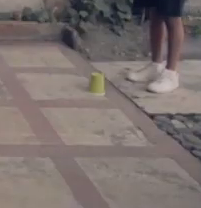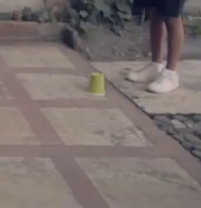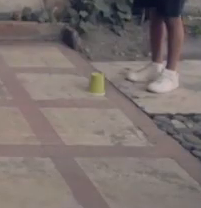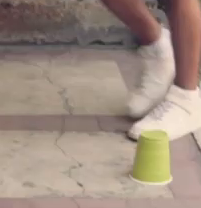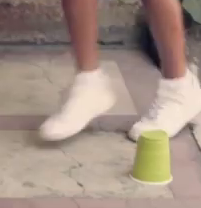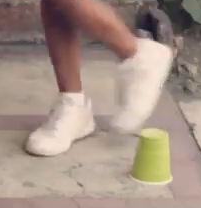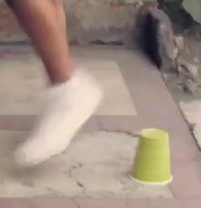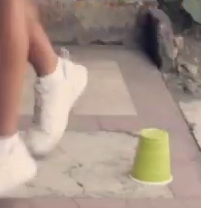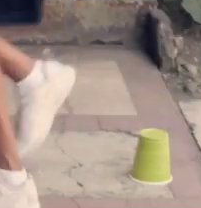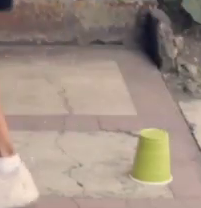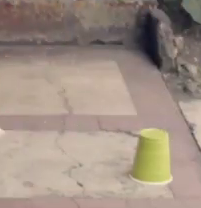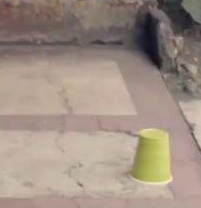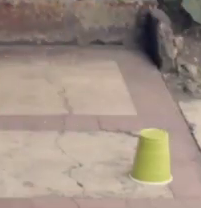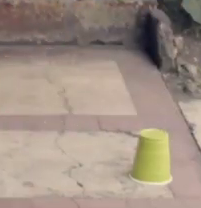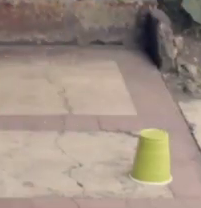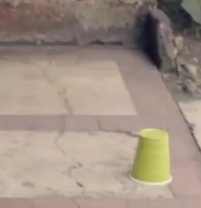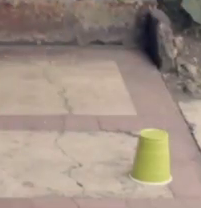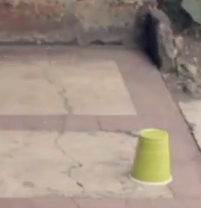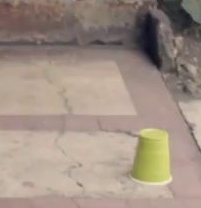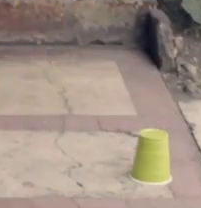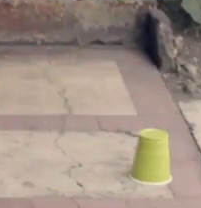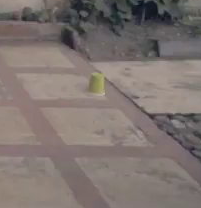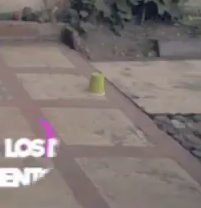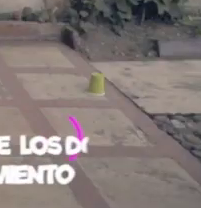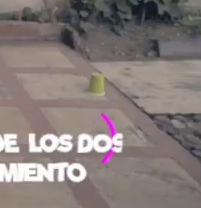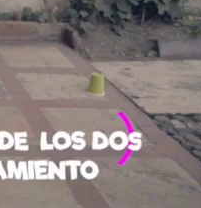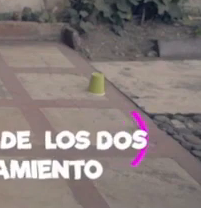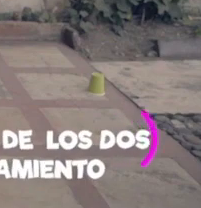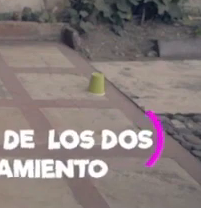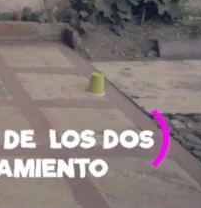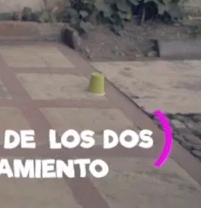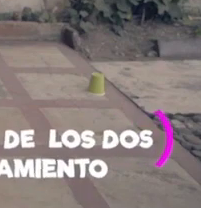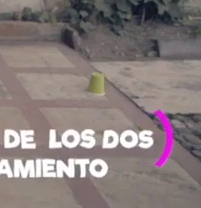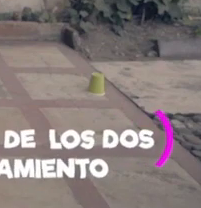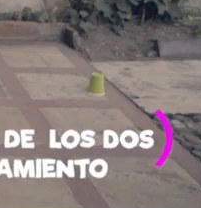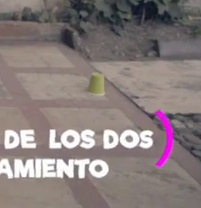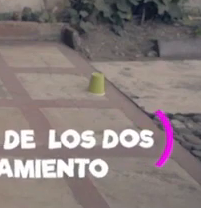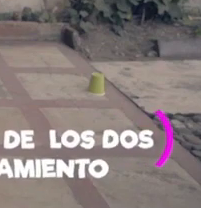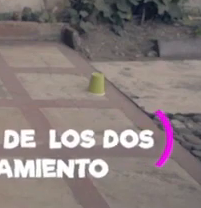no, no, no. Vamos a hacer ejercicio. Vamos a hacer un poquito de ejercicio. Vamos a hacer un poquito de ejercicio. Gracias.